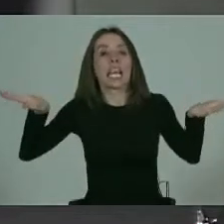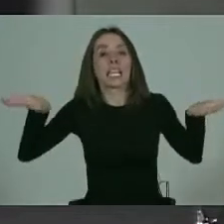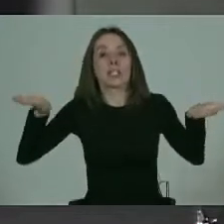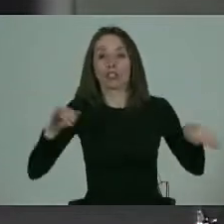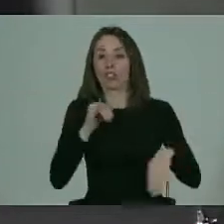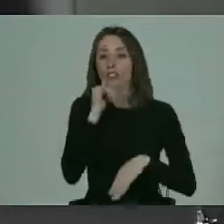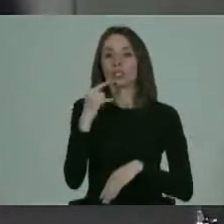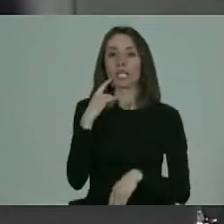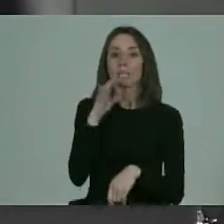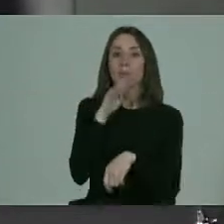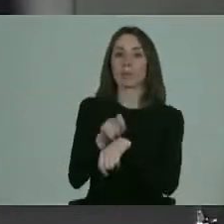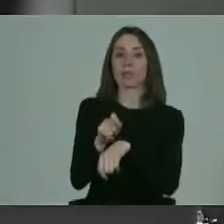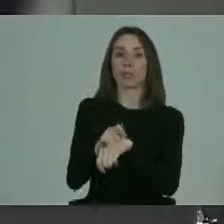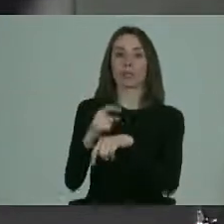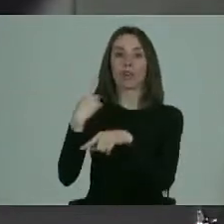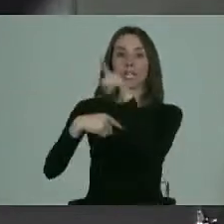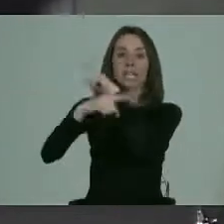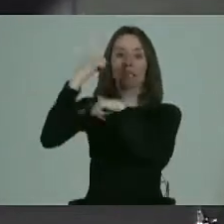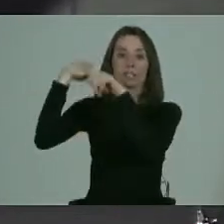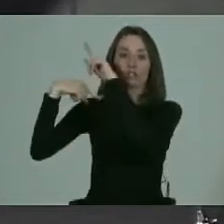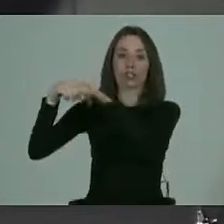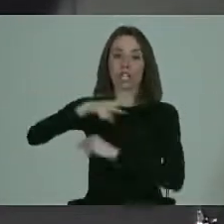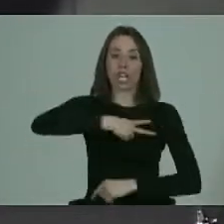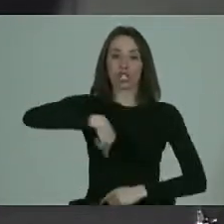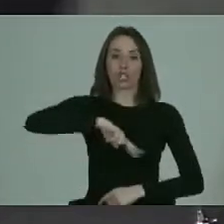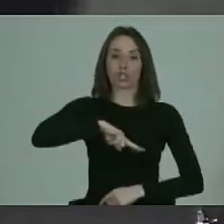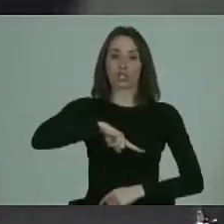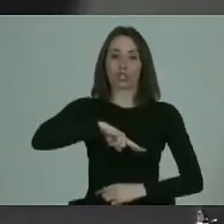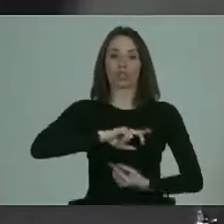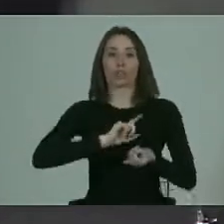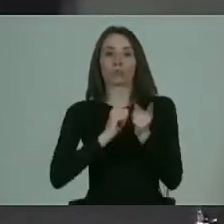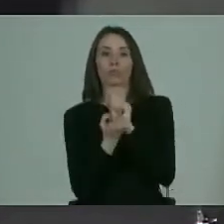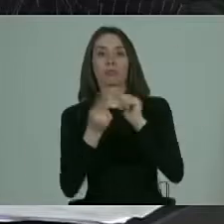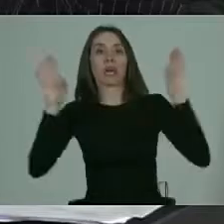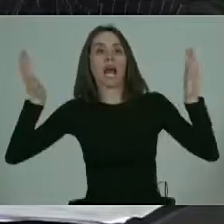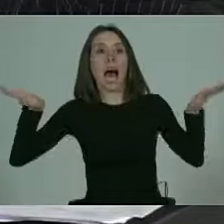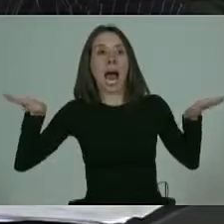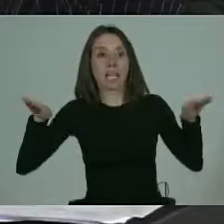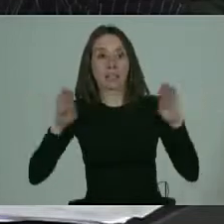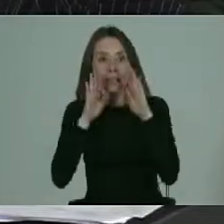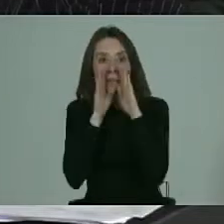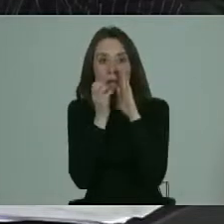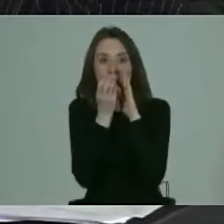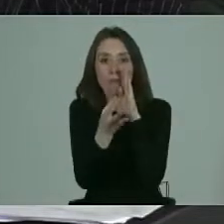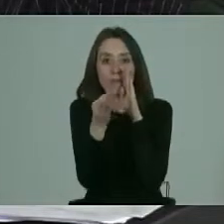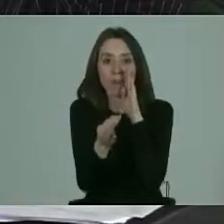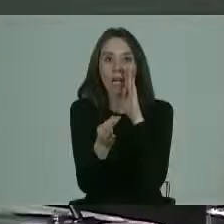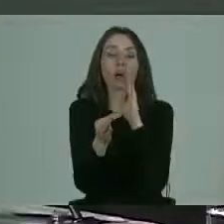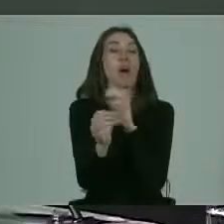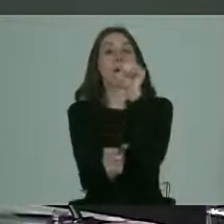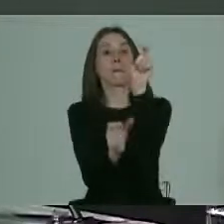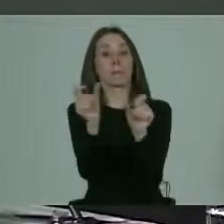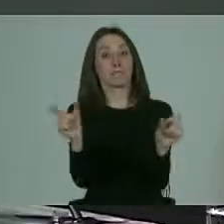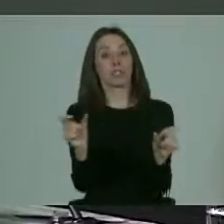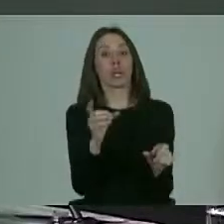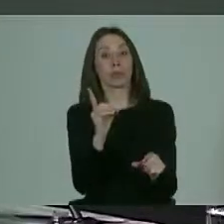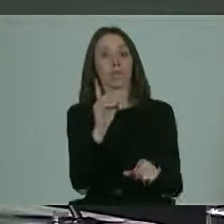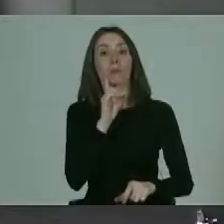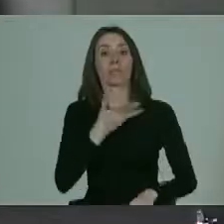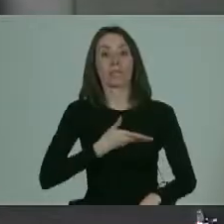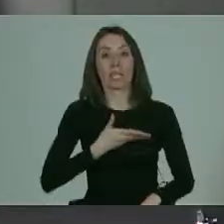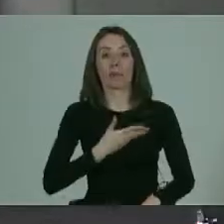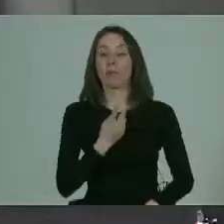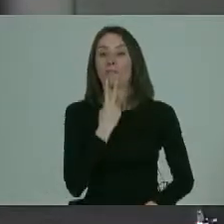verdad no sé en qué minuto de la historia nosotros pasamos a ser ángeles. Francamente, porque las personas con discapacidad tenemos